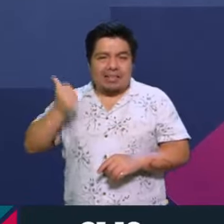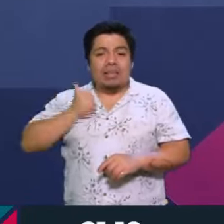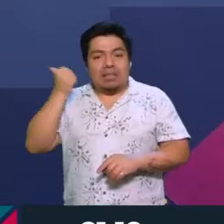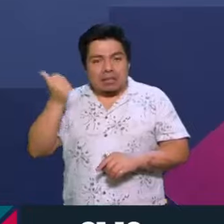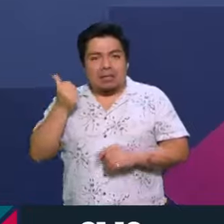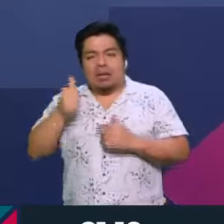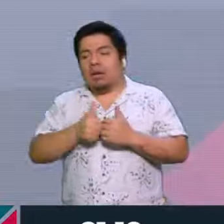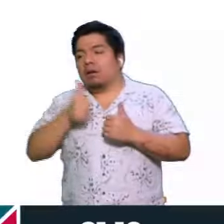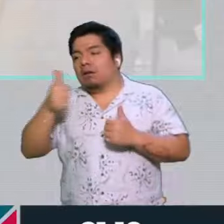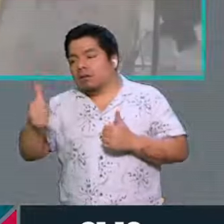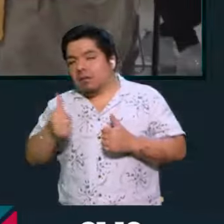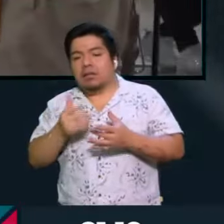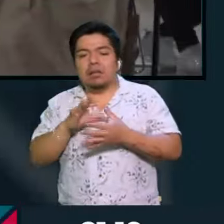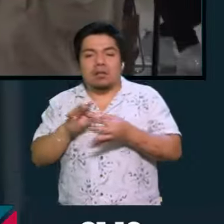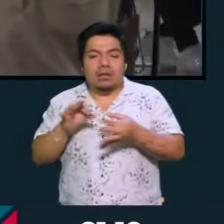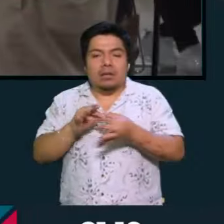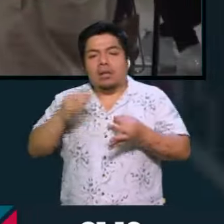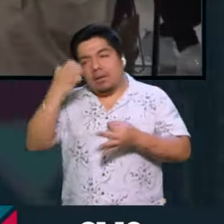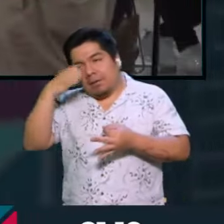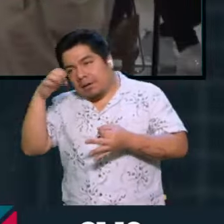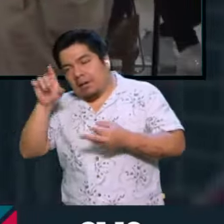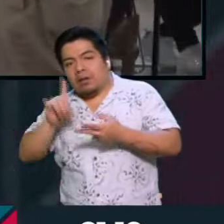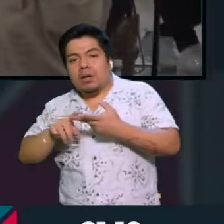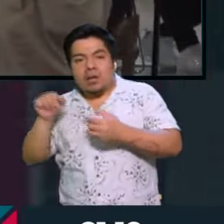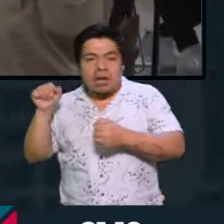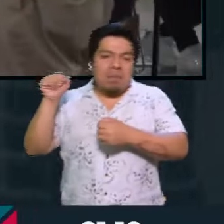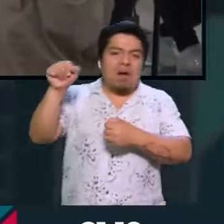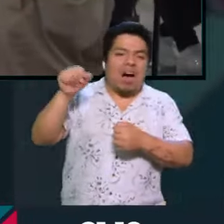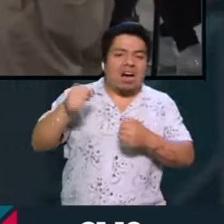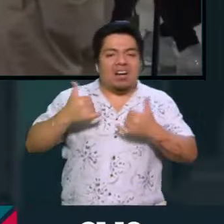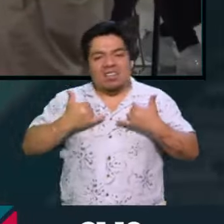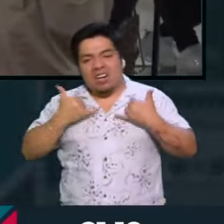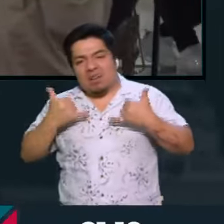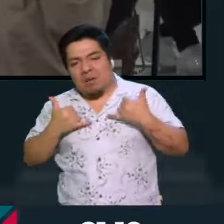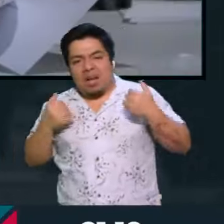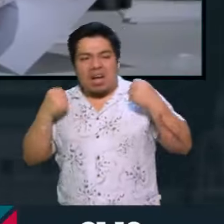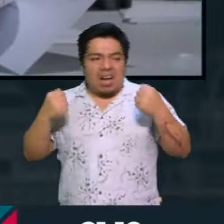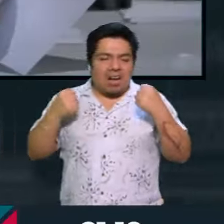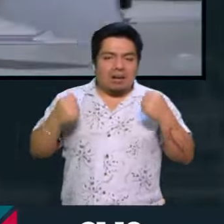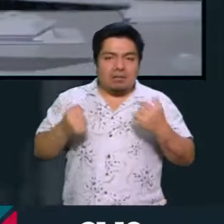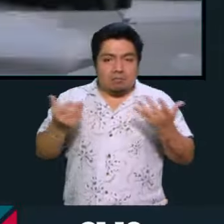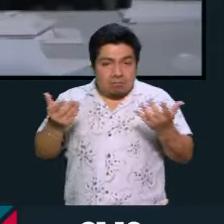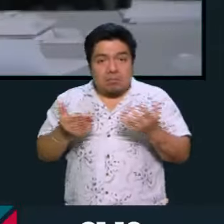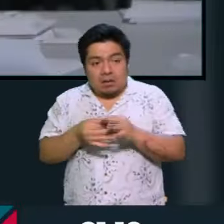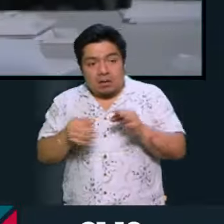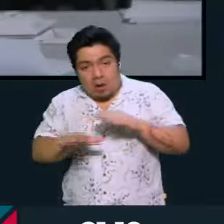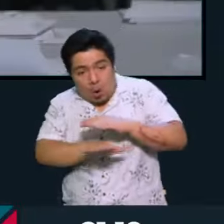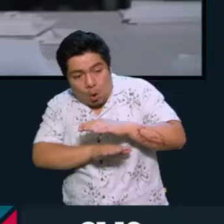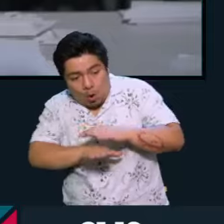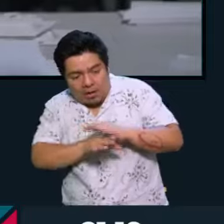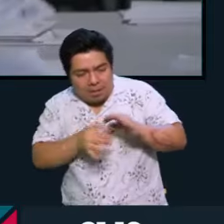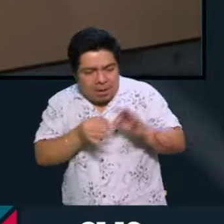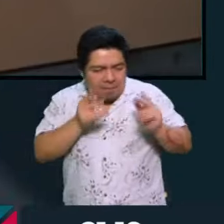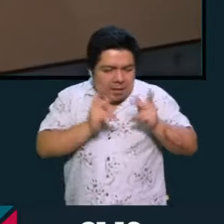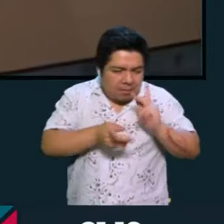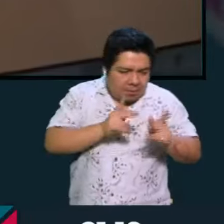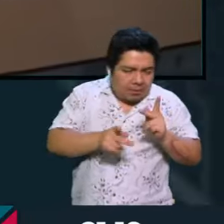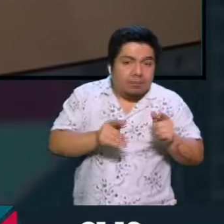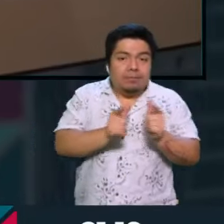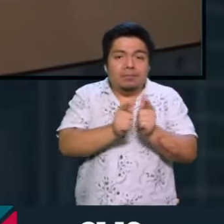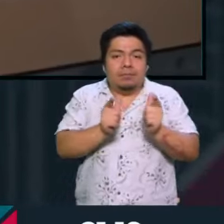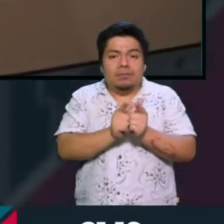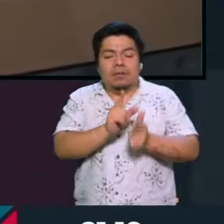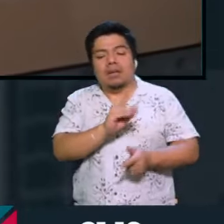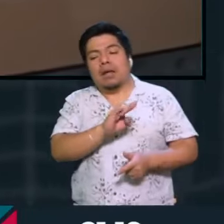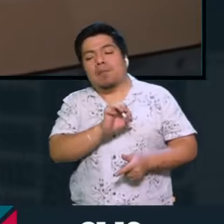outsider el que hablaba desde una experiencia de un activista juvenil en su tiempo, y entonces podía hablar con las bases. Y el Partido Demócrata